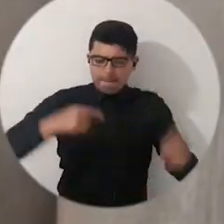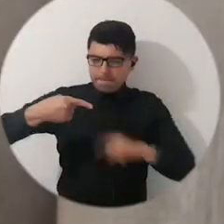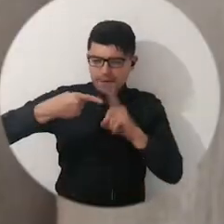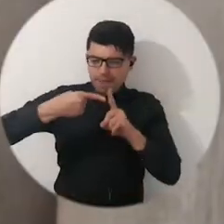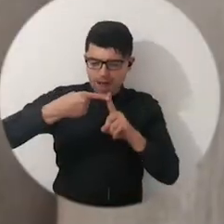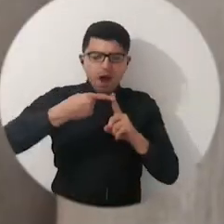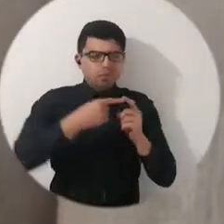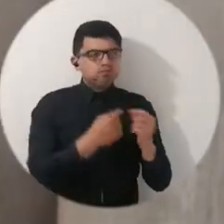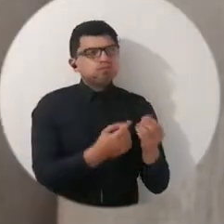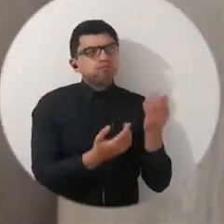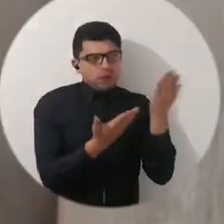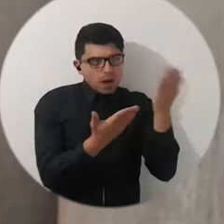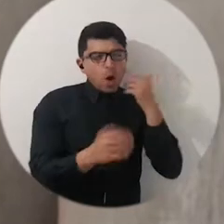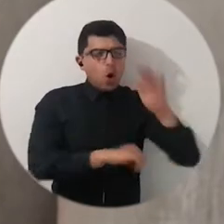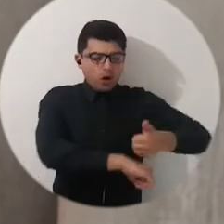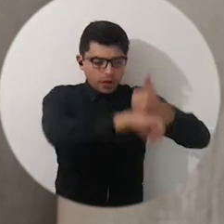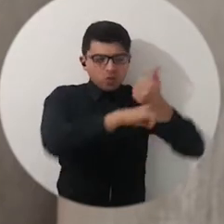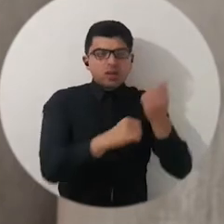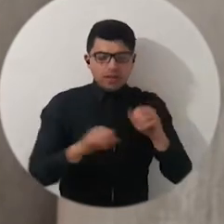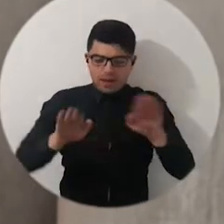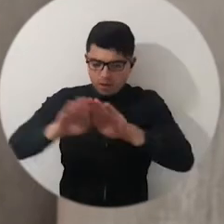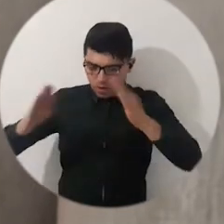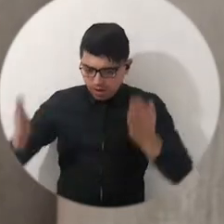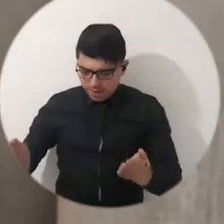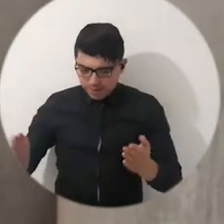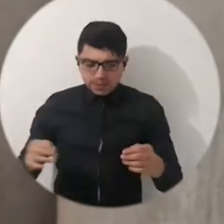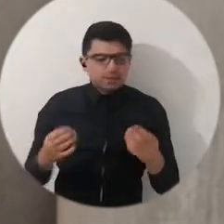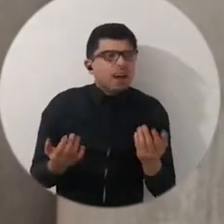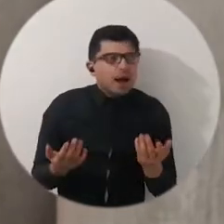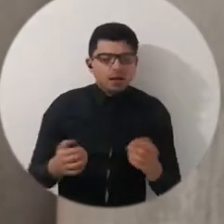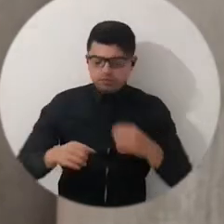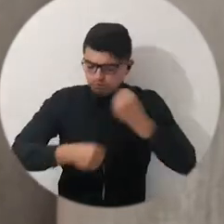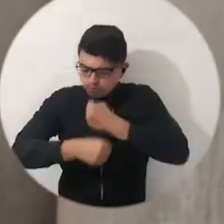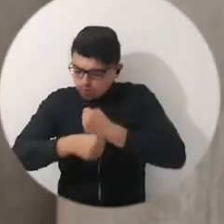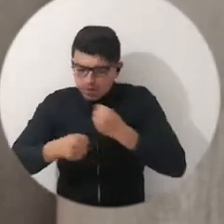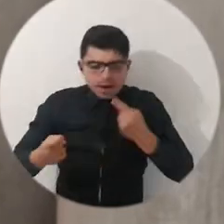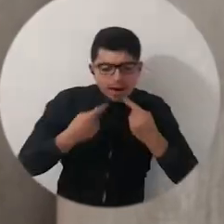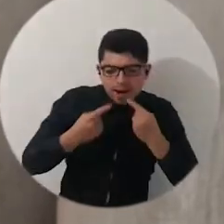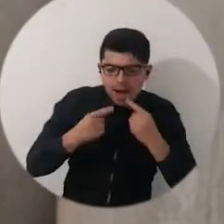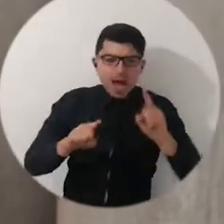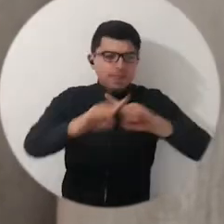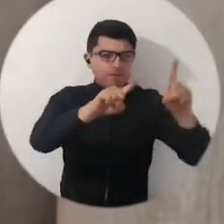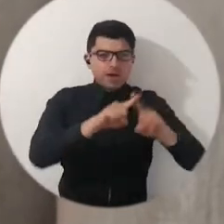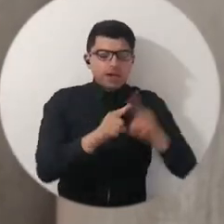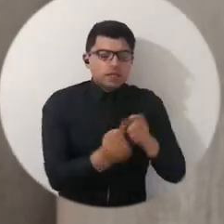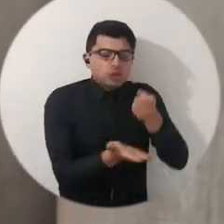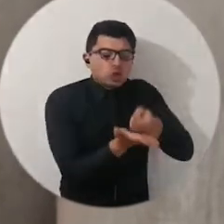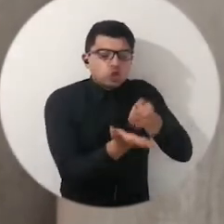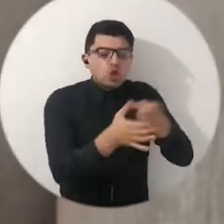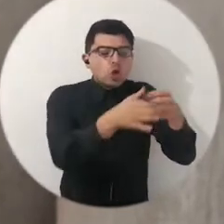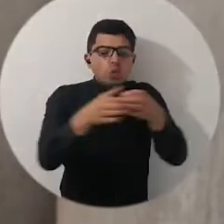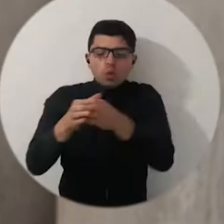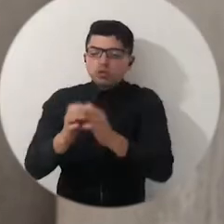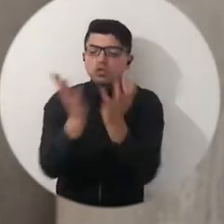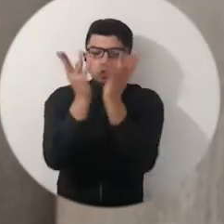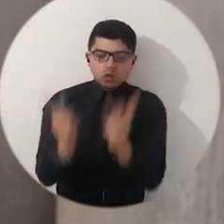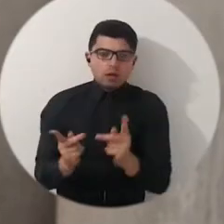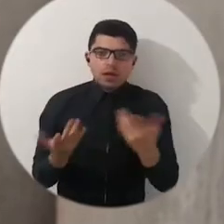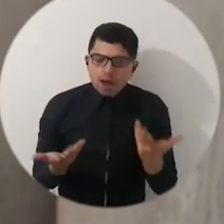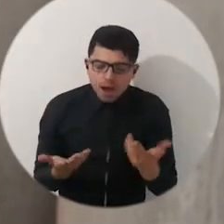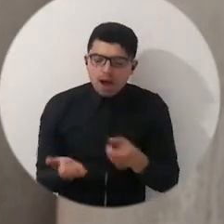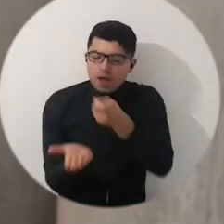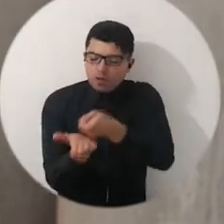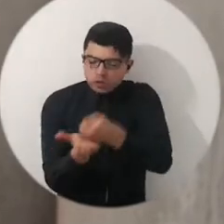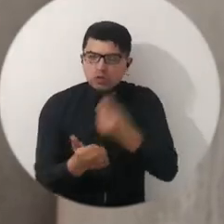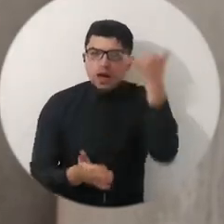Puso desde el primer momento al rector que se crearan unas mesas de trabajo con diferentes asociaciones estudiantiles,